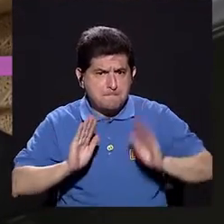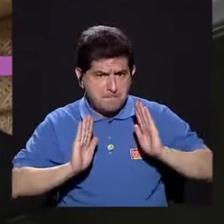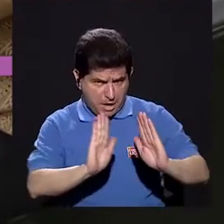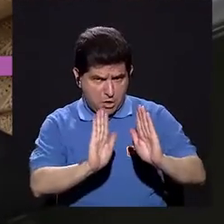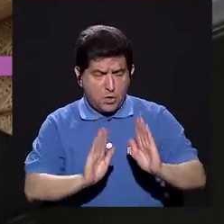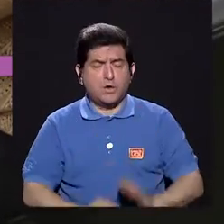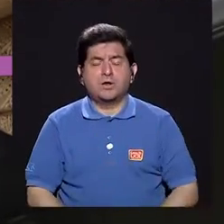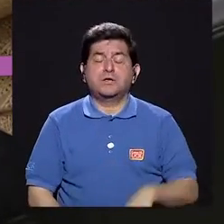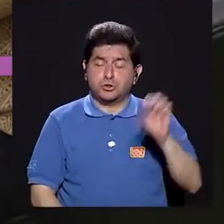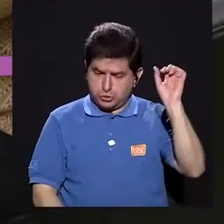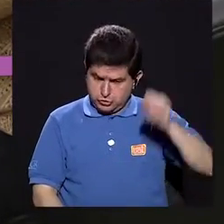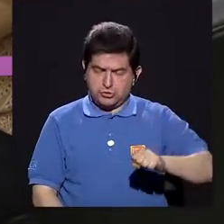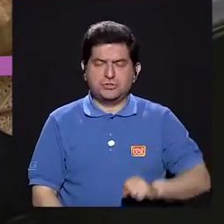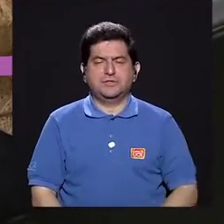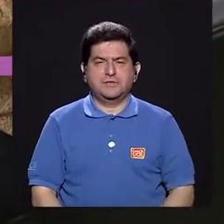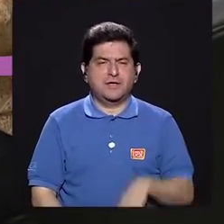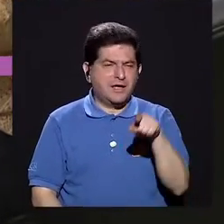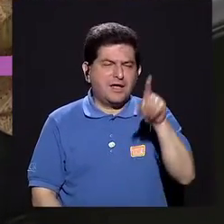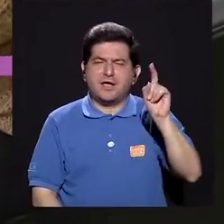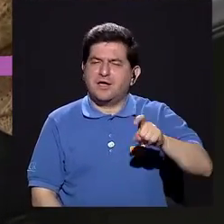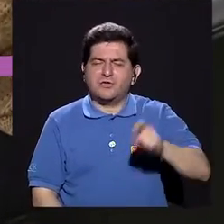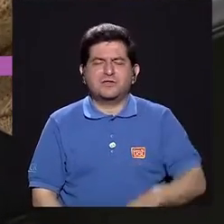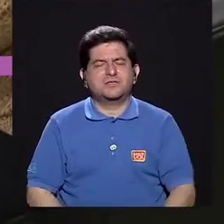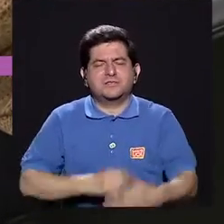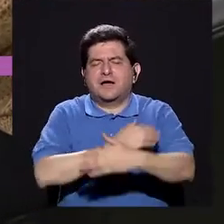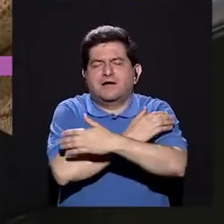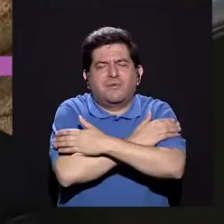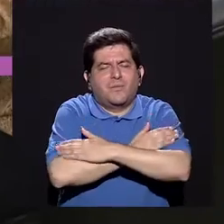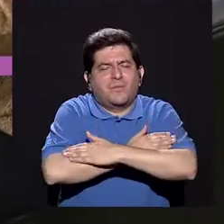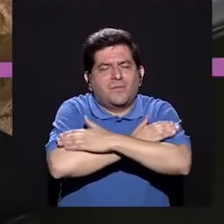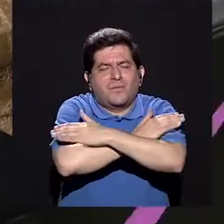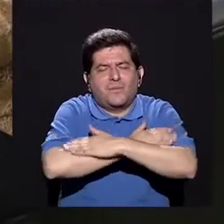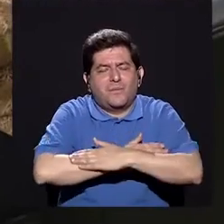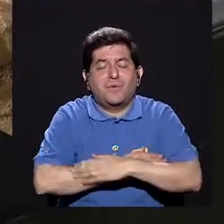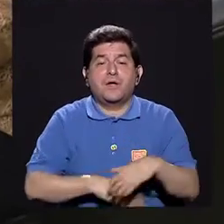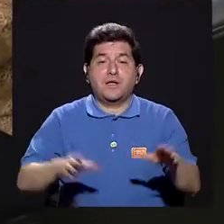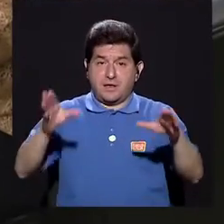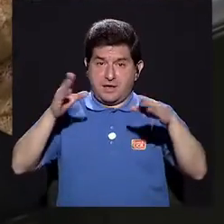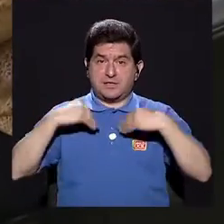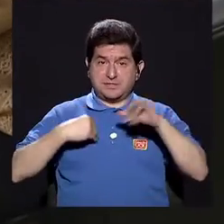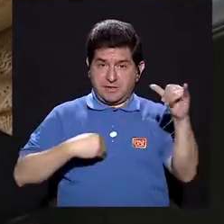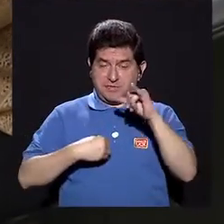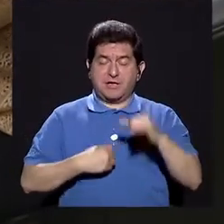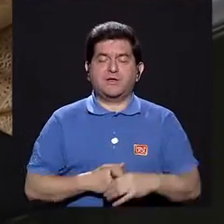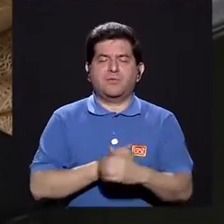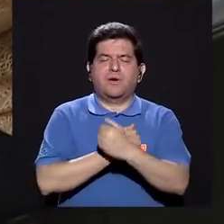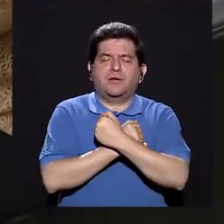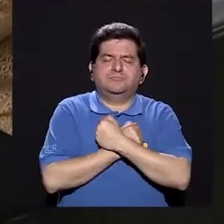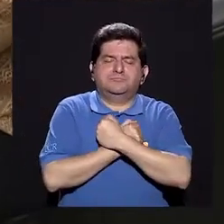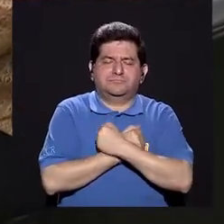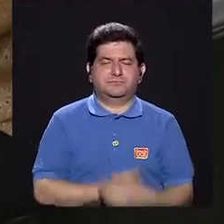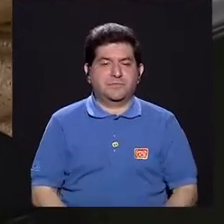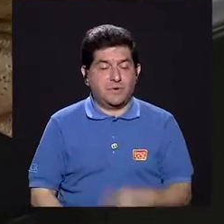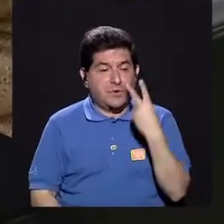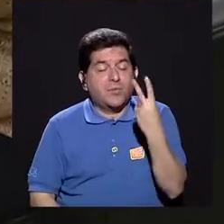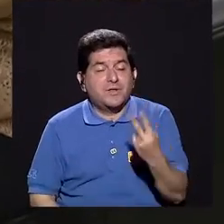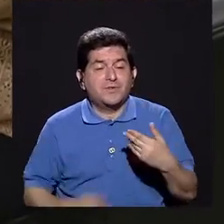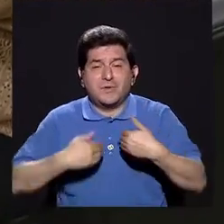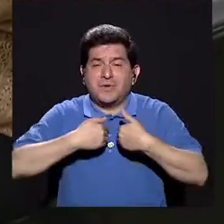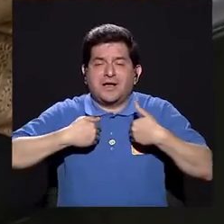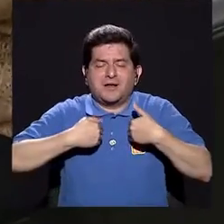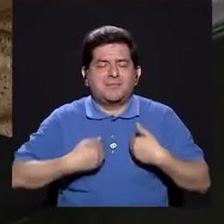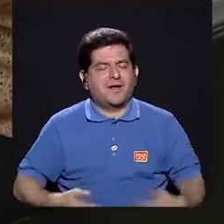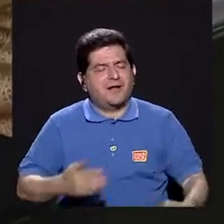necesitan mucho dar afecto y recibir afecto. Entonces, cuando ven al animal, ellos lo